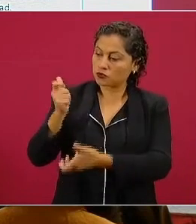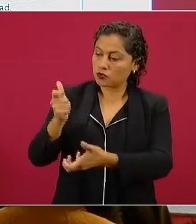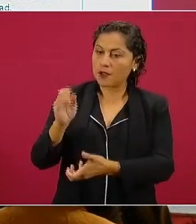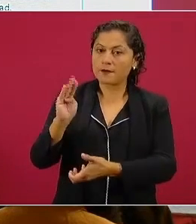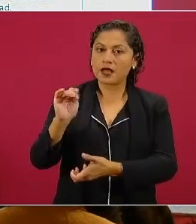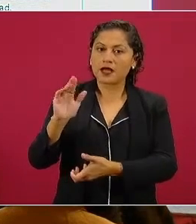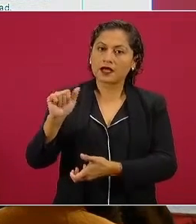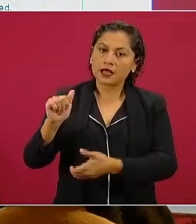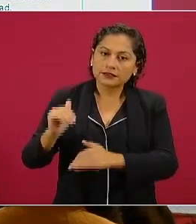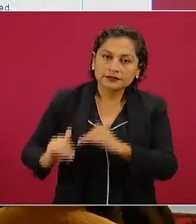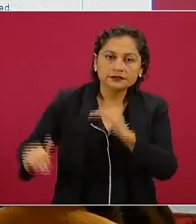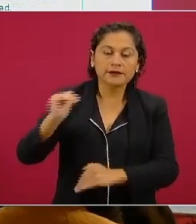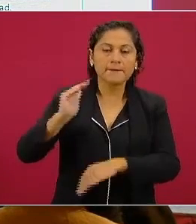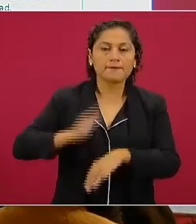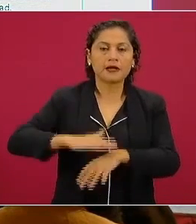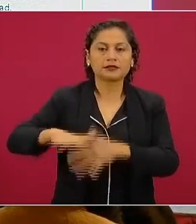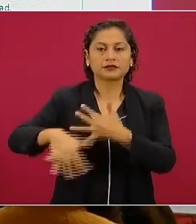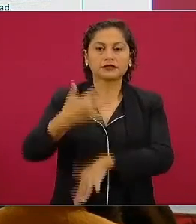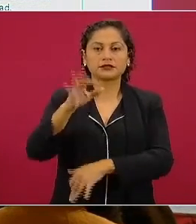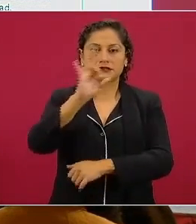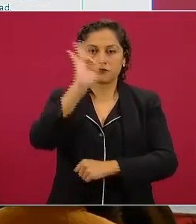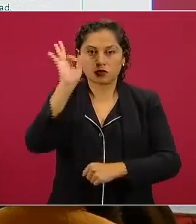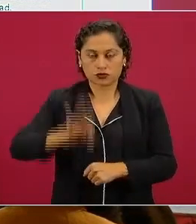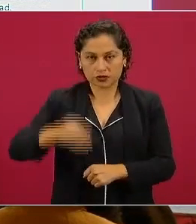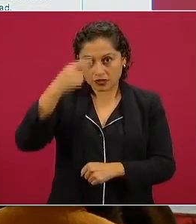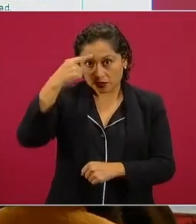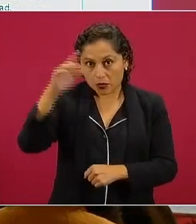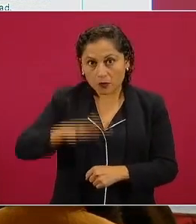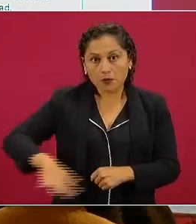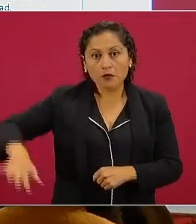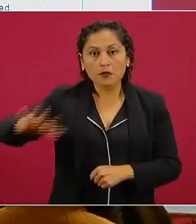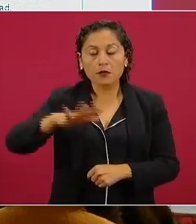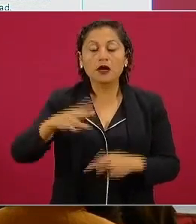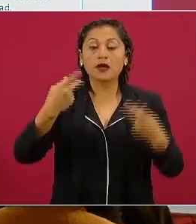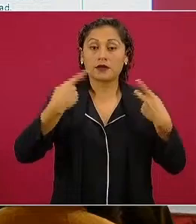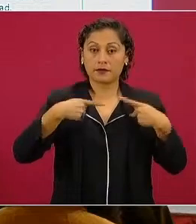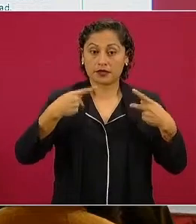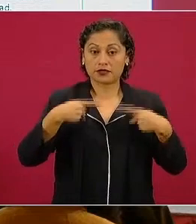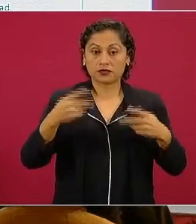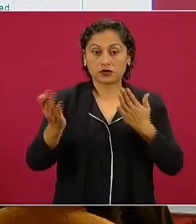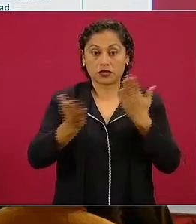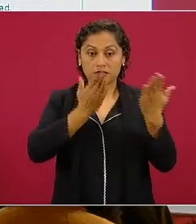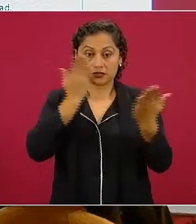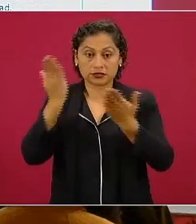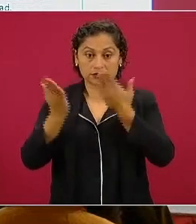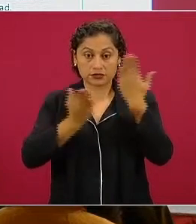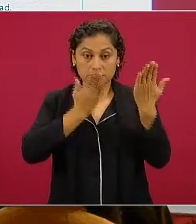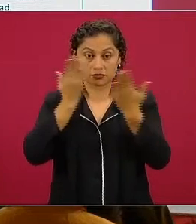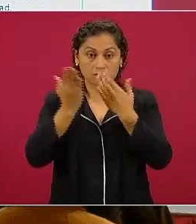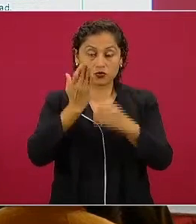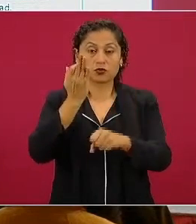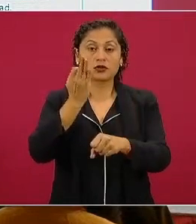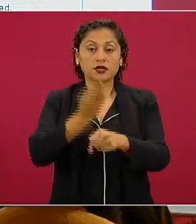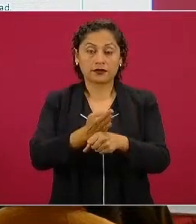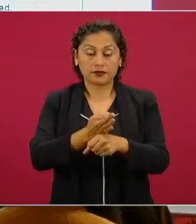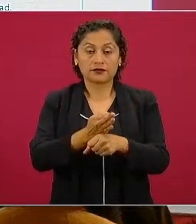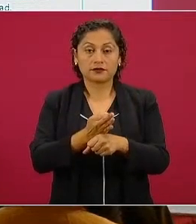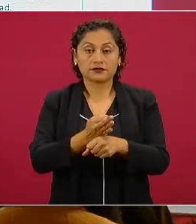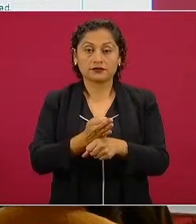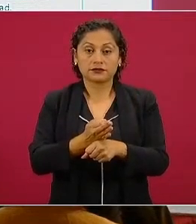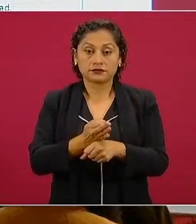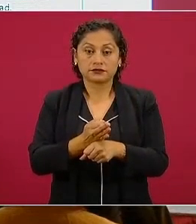a estudiantes que tienen que ver